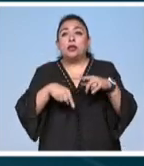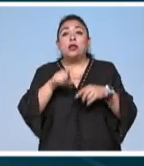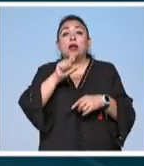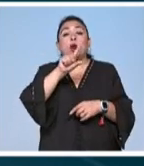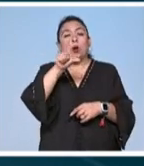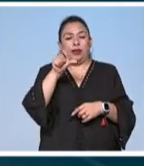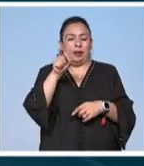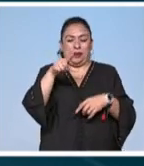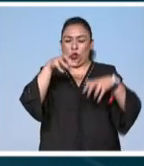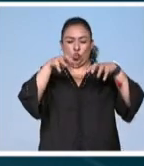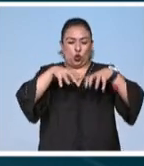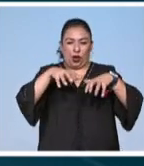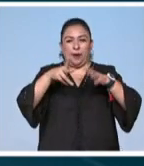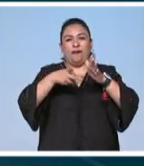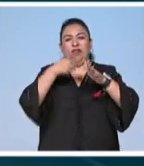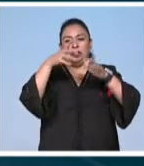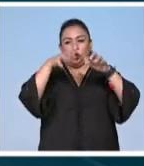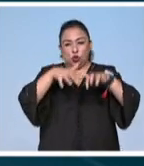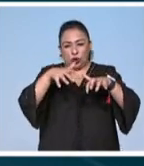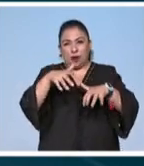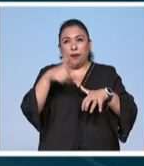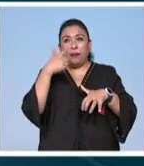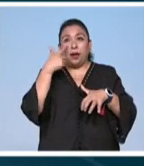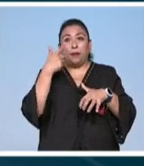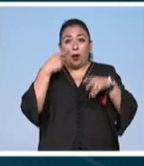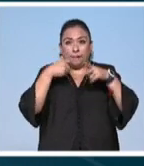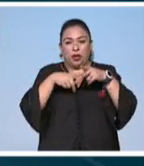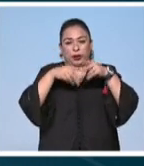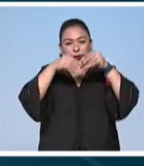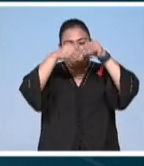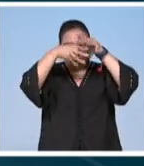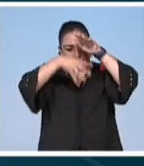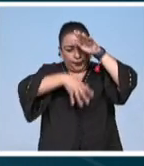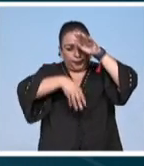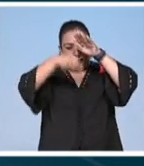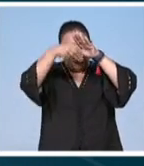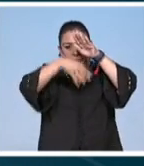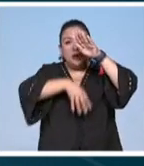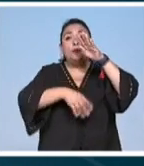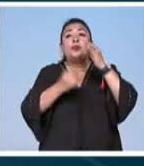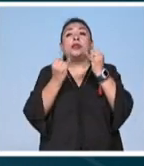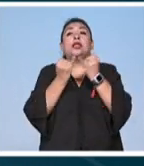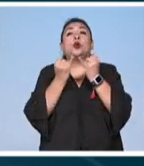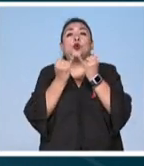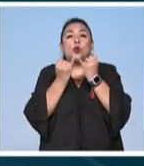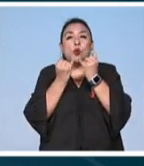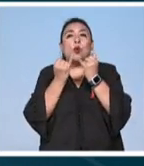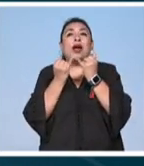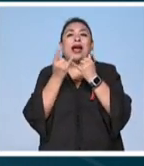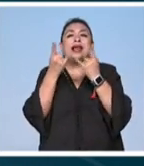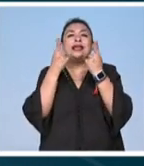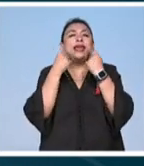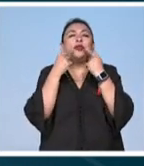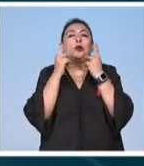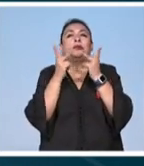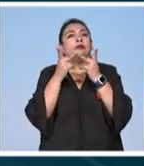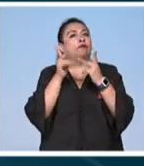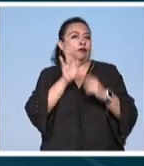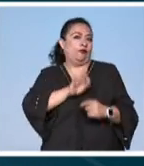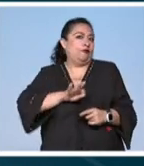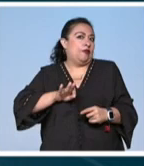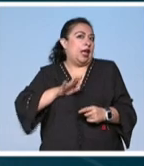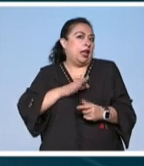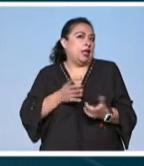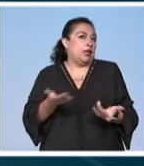llueve cada que llueva y le toque a la pieza activarse como fuente pues también de alguna manera ese llanto será de felicidad